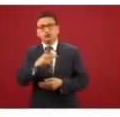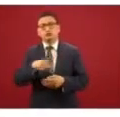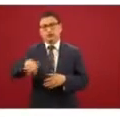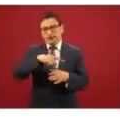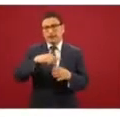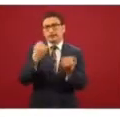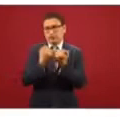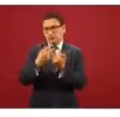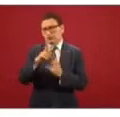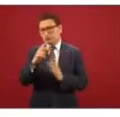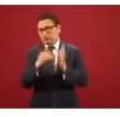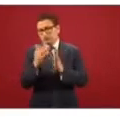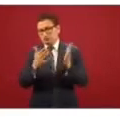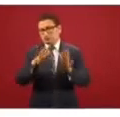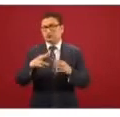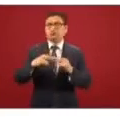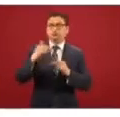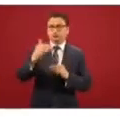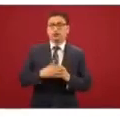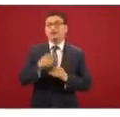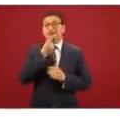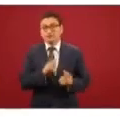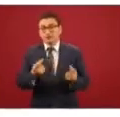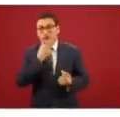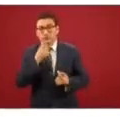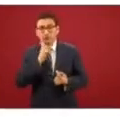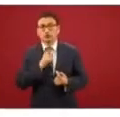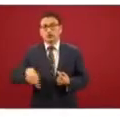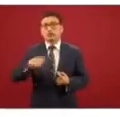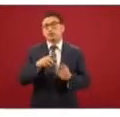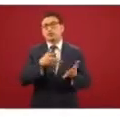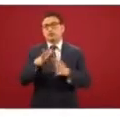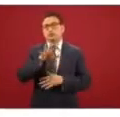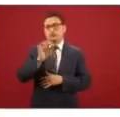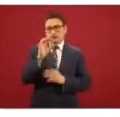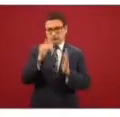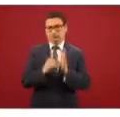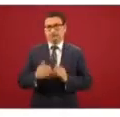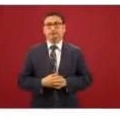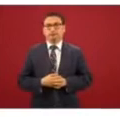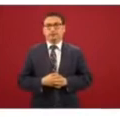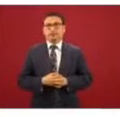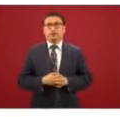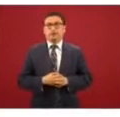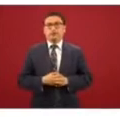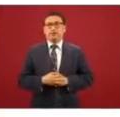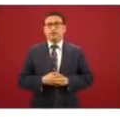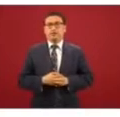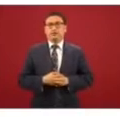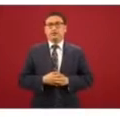más de 200 mil. En el caso de las niñas y los niños, poco más de 500 mil. De tal manera que estamos